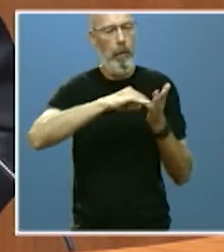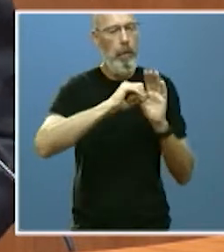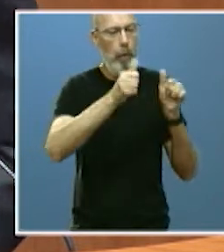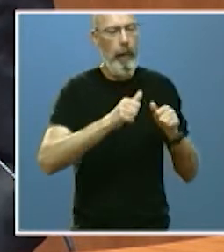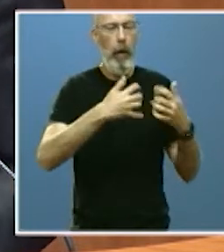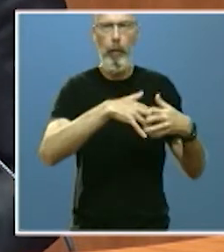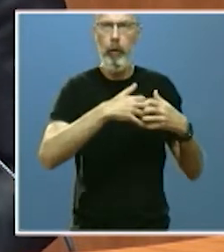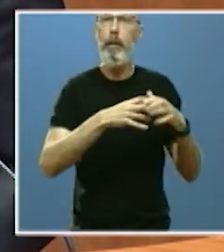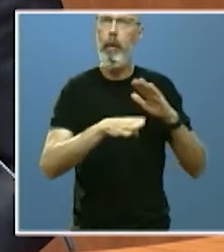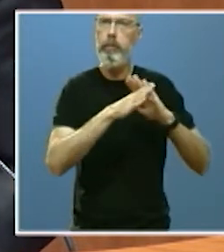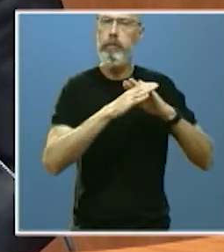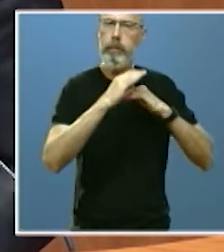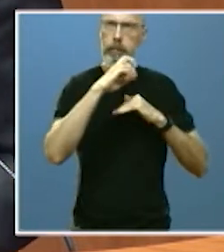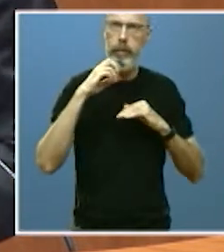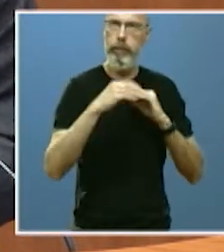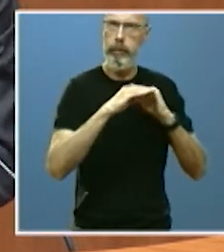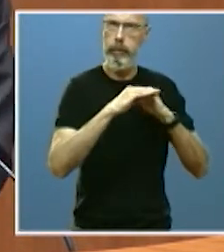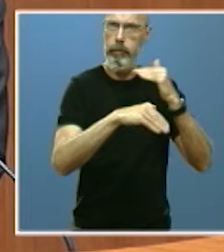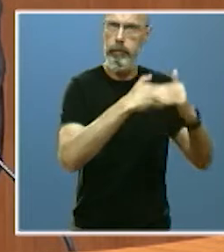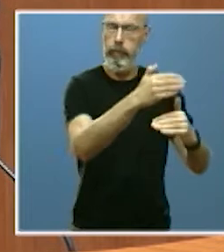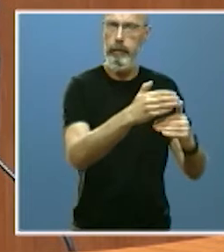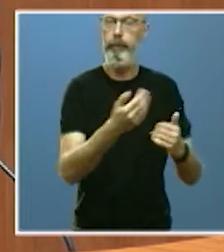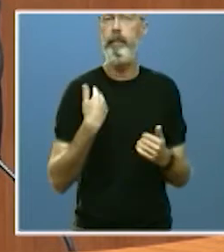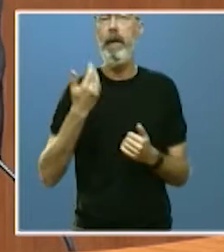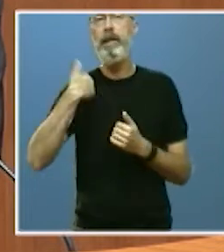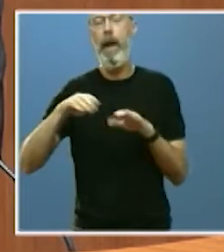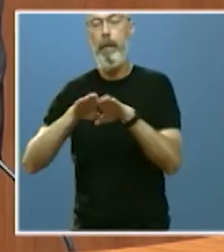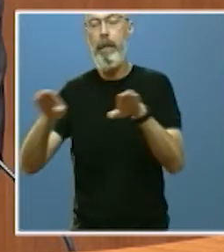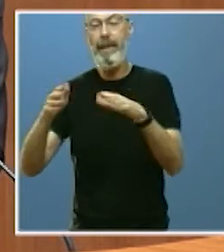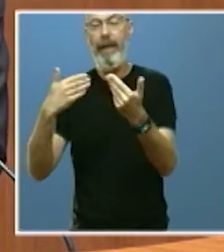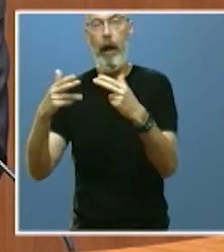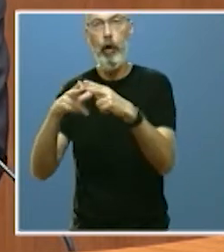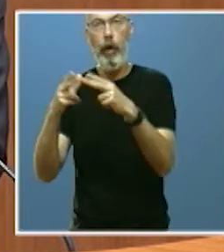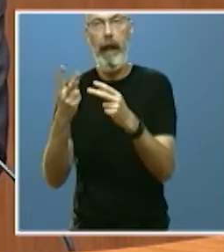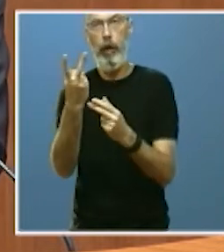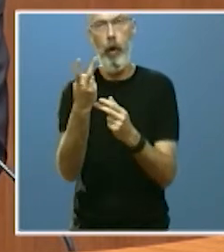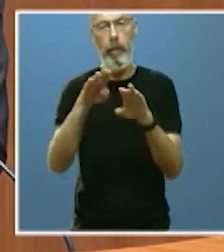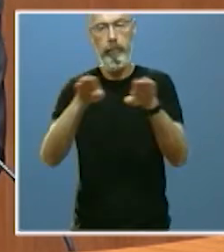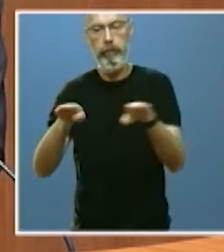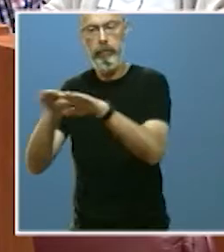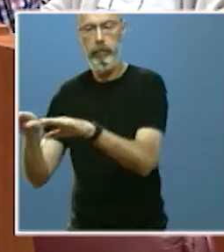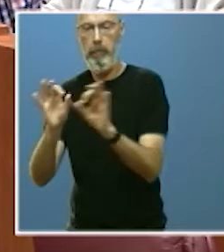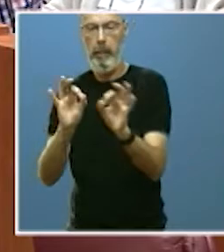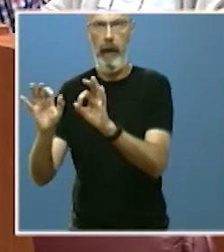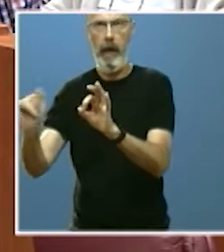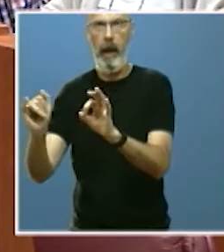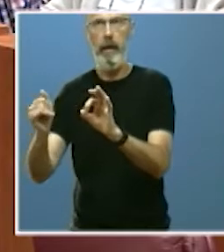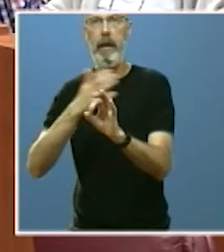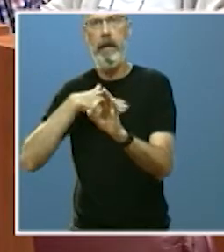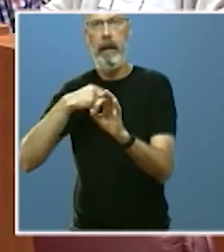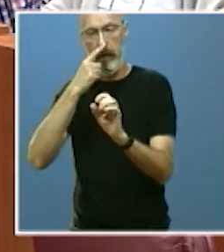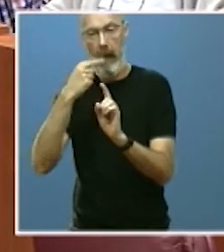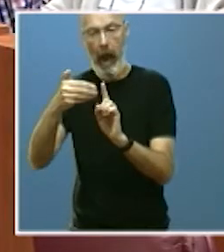Ya están constituidas y trabajando dos mesas del diálogo social que persiguen alcanzar acuerdos este mismo año.